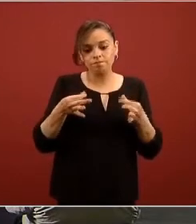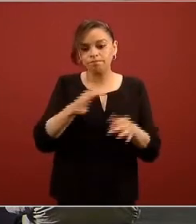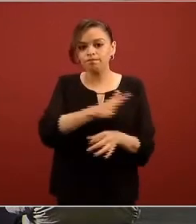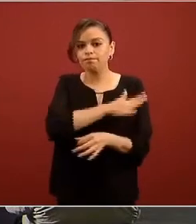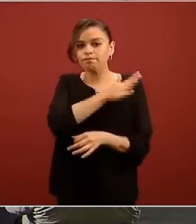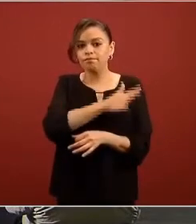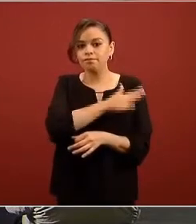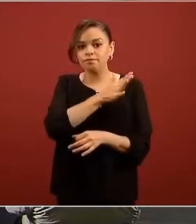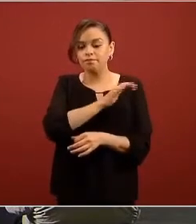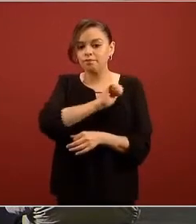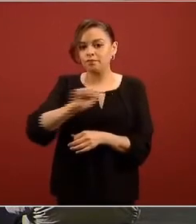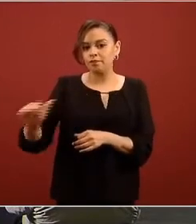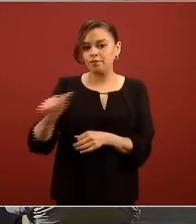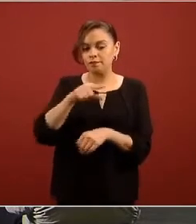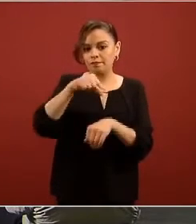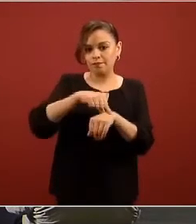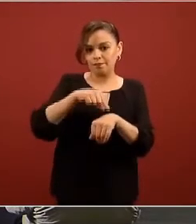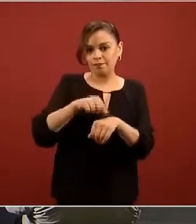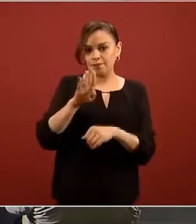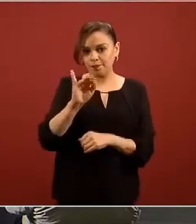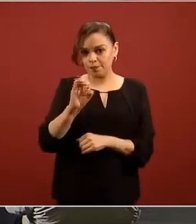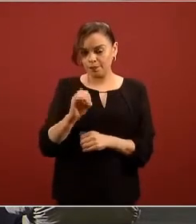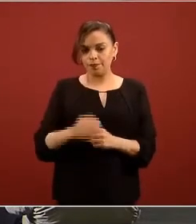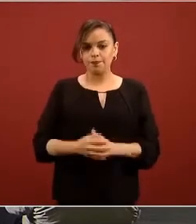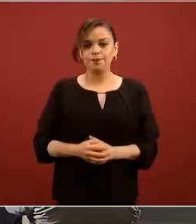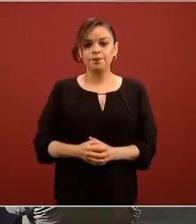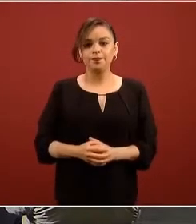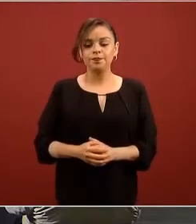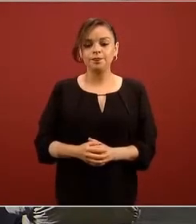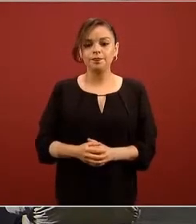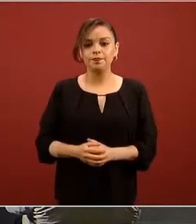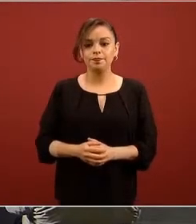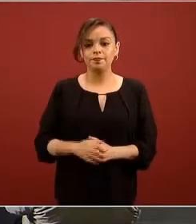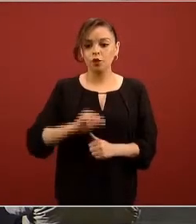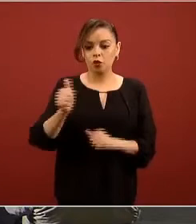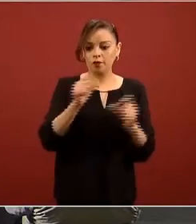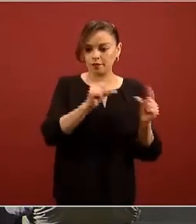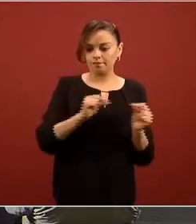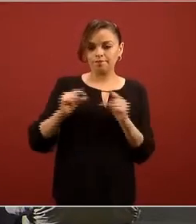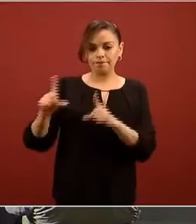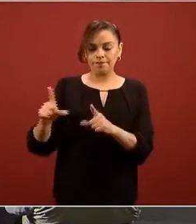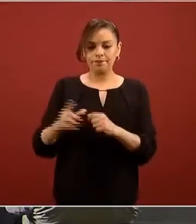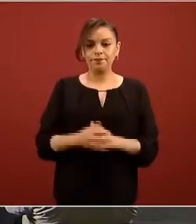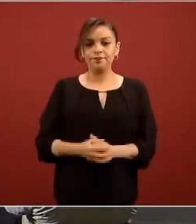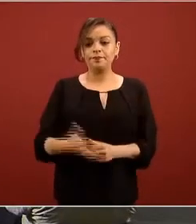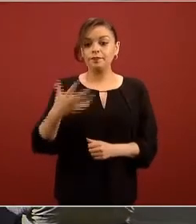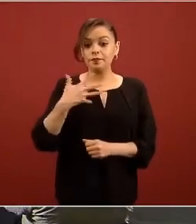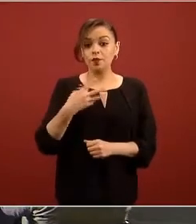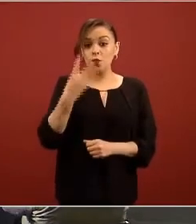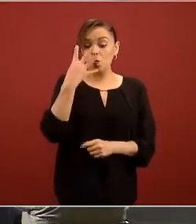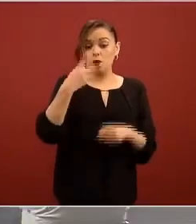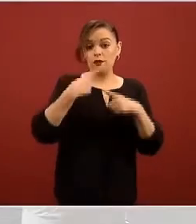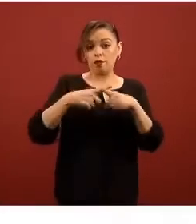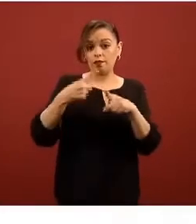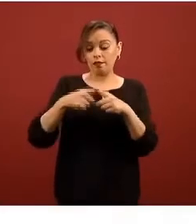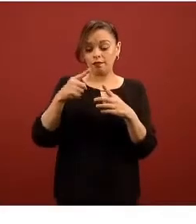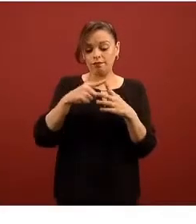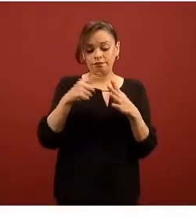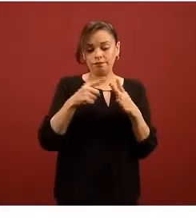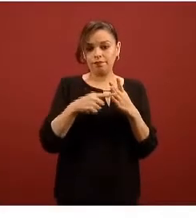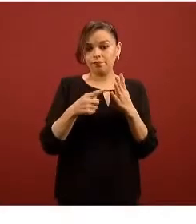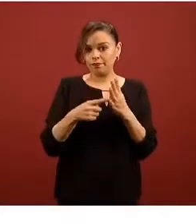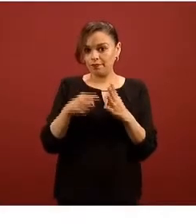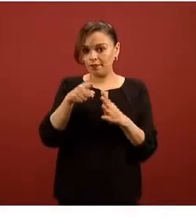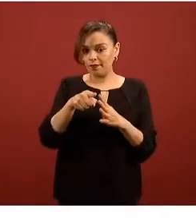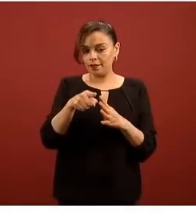la que sigue por favor estos son los cuatro tipos de ventiladores muy rápidamente un nuevo diseño